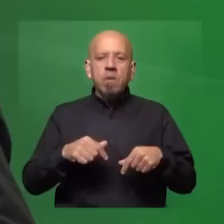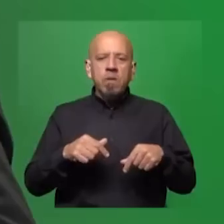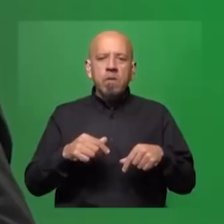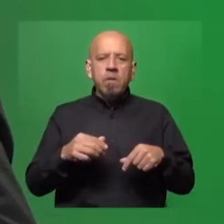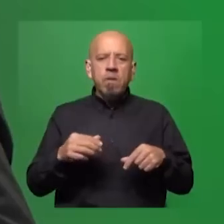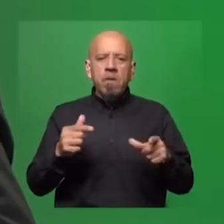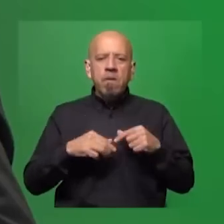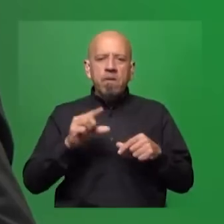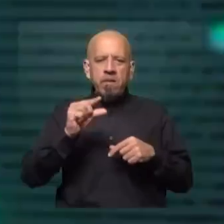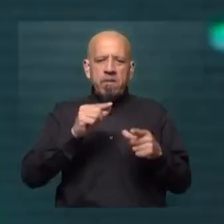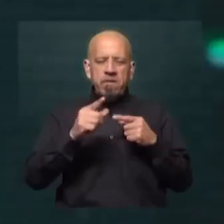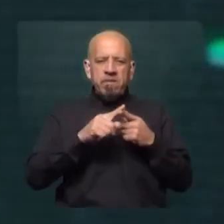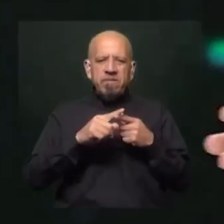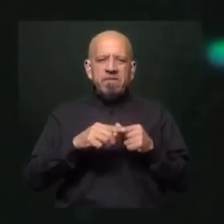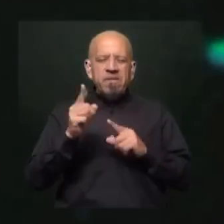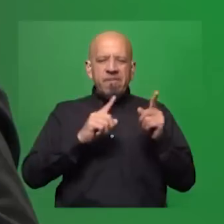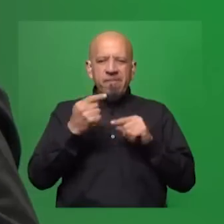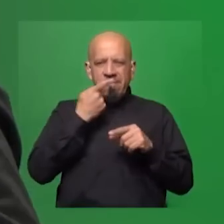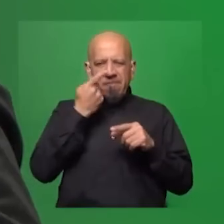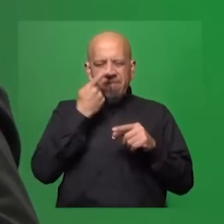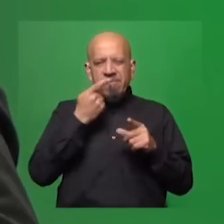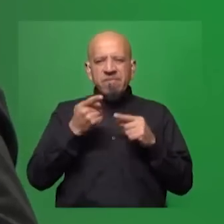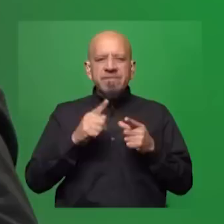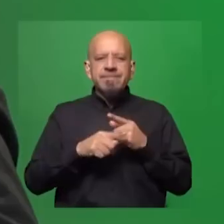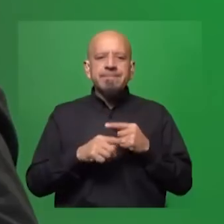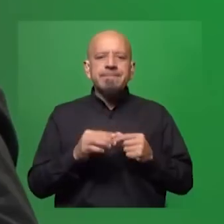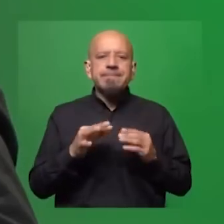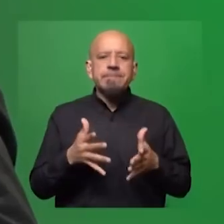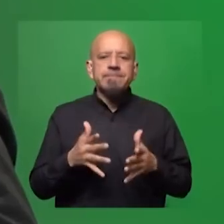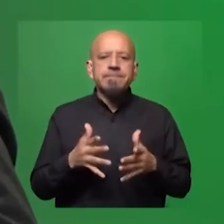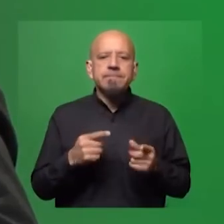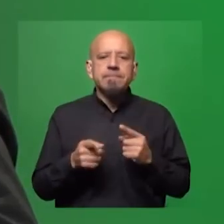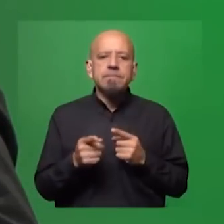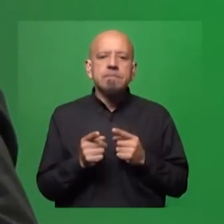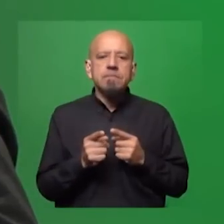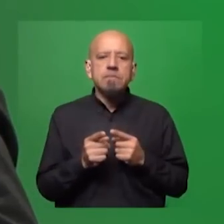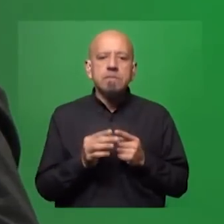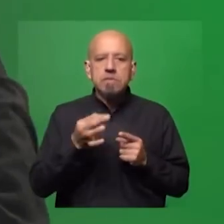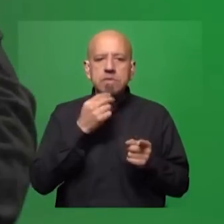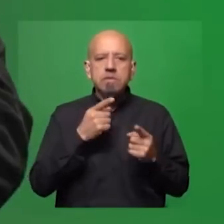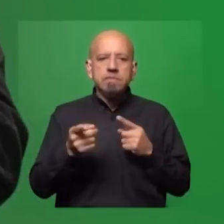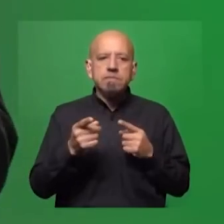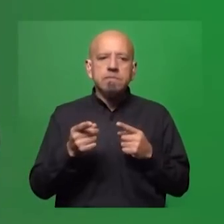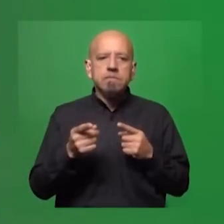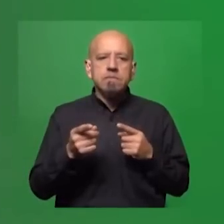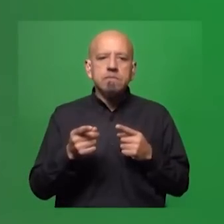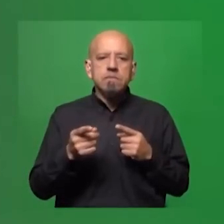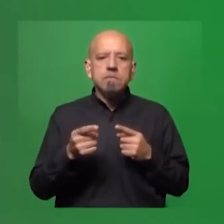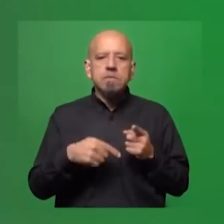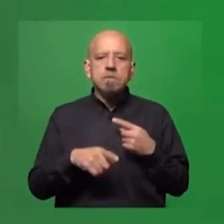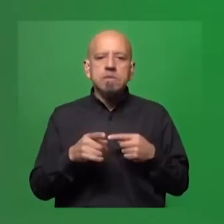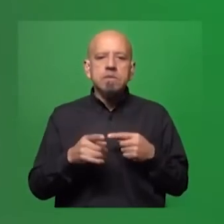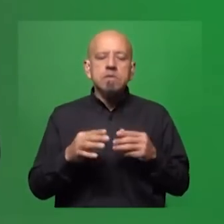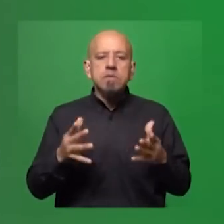muy poco. Pero esto responde a algunos intereses que no son los nuestros. Exacto, sí. Y y ahí vamos un poquito para atrás, como decías, la colonia, ¿no? Porque no es casual